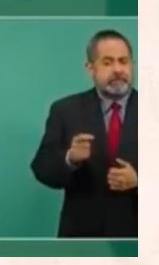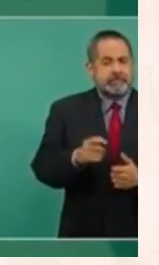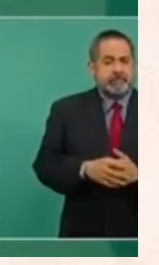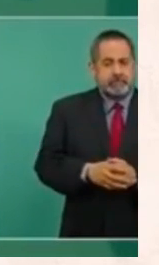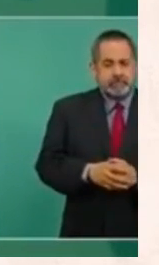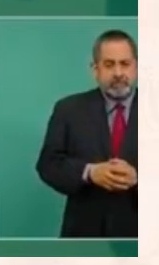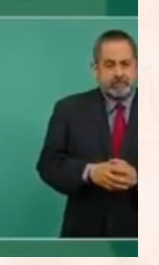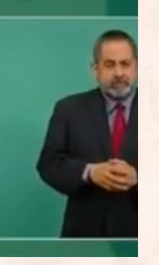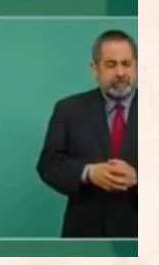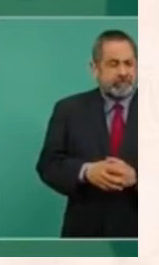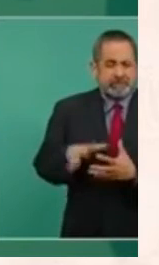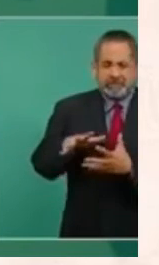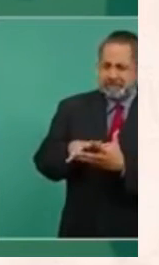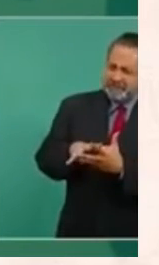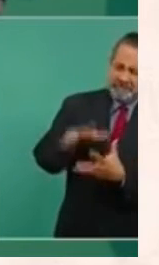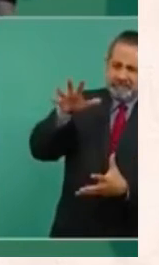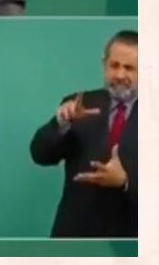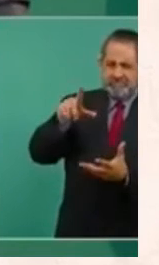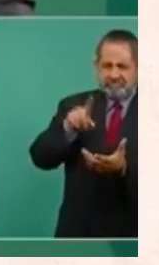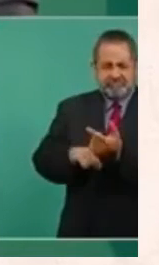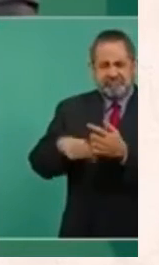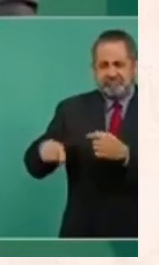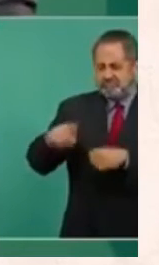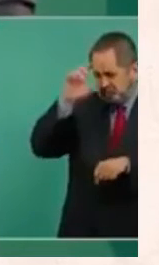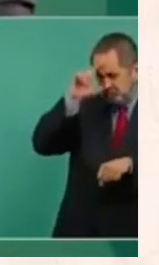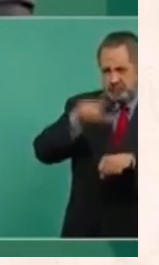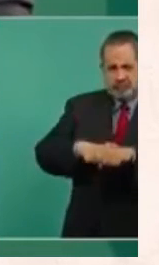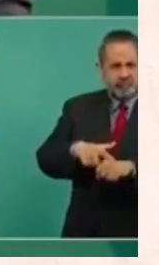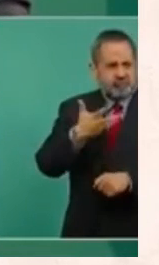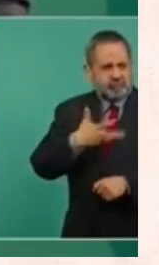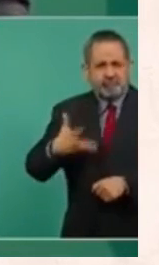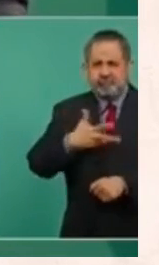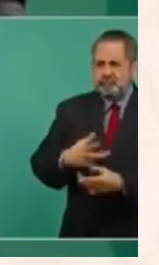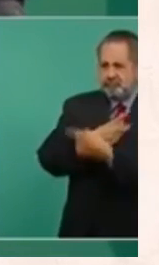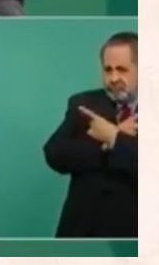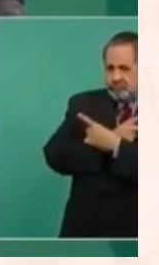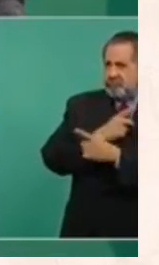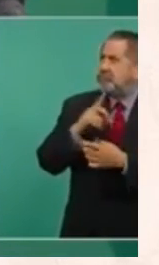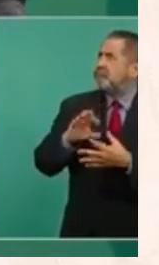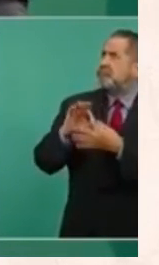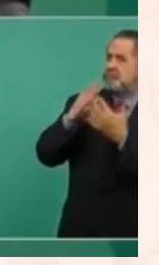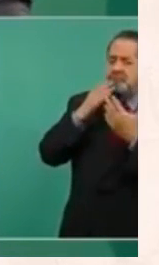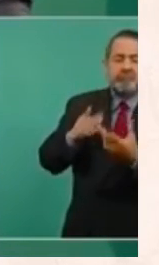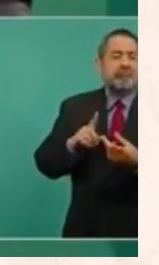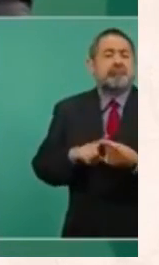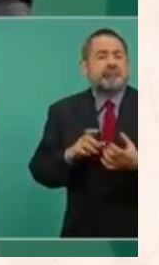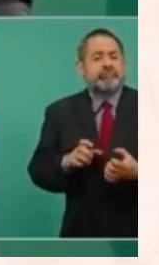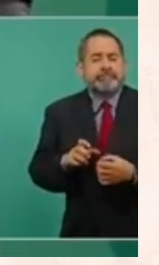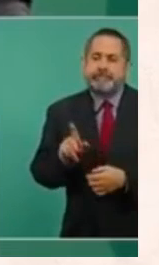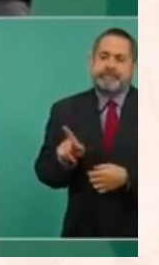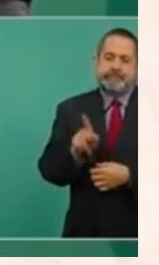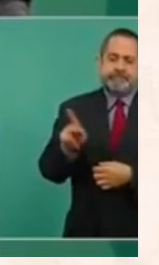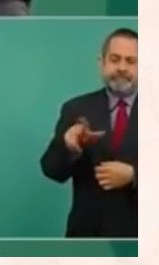en donde está la mayor reserva de valores culturales, morales, espirituales, eso en los pueblos,